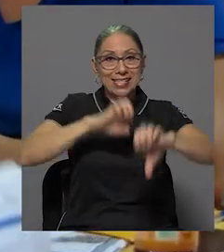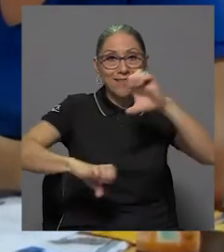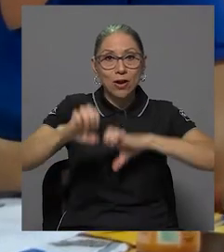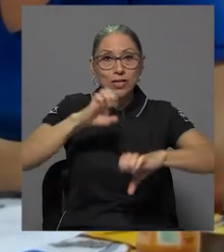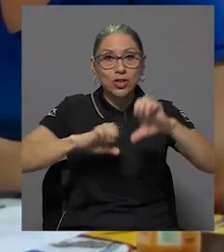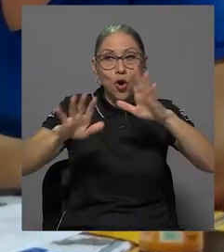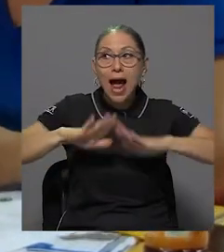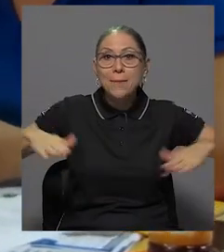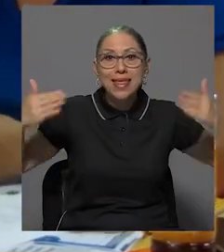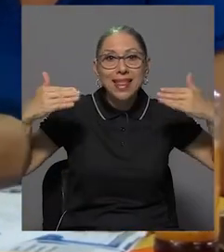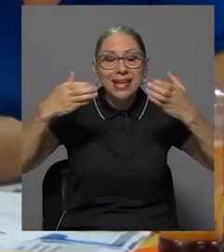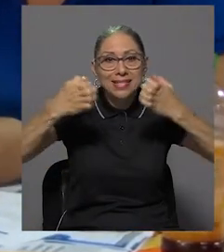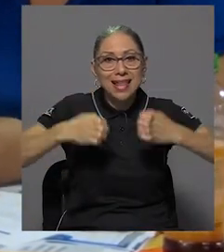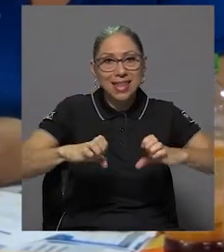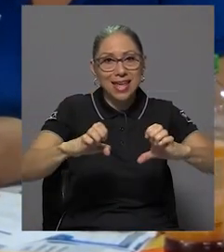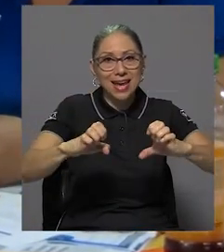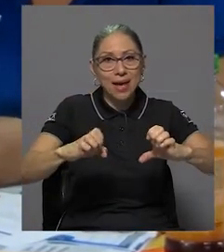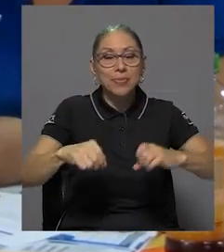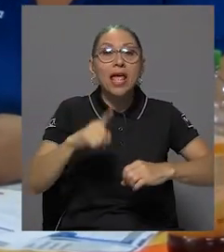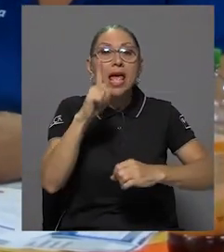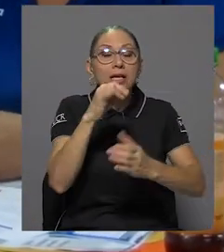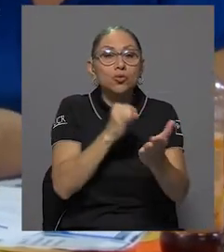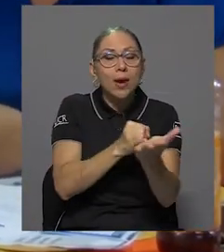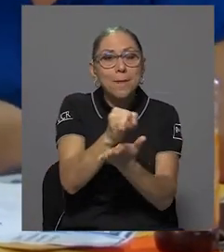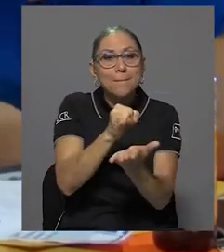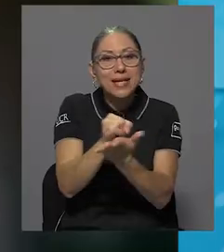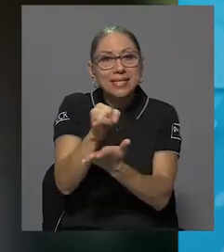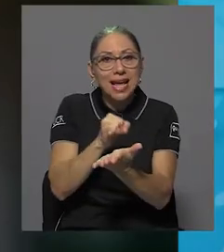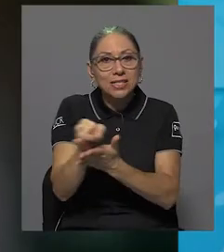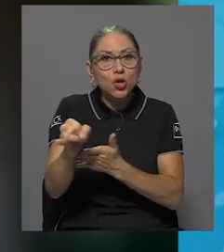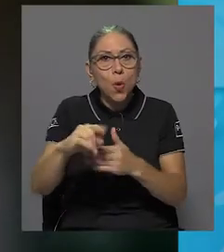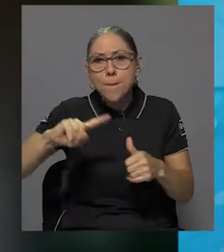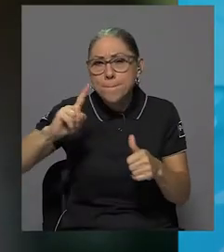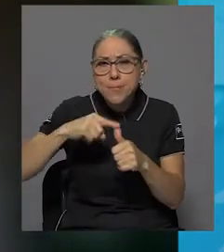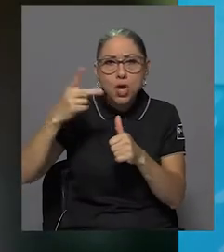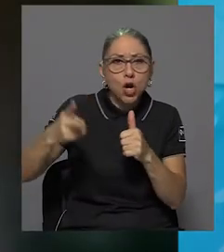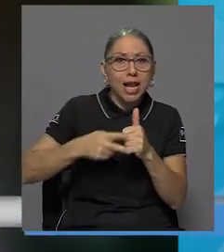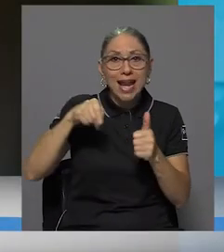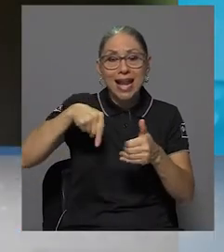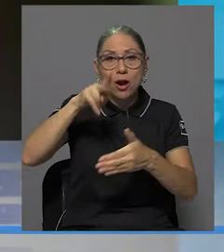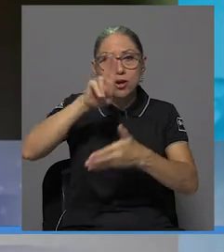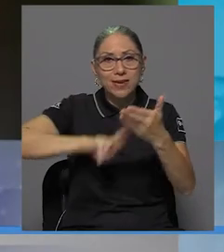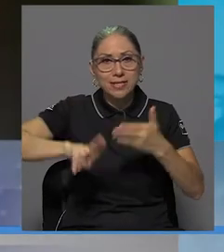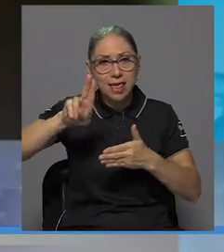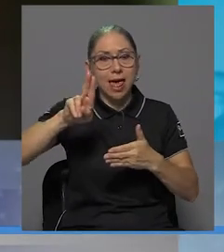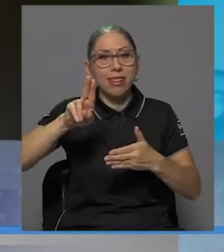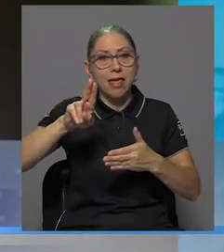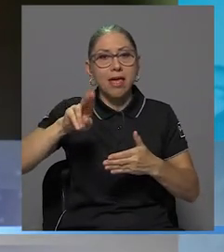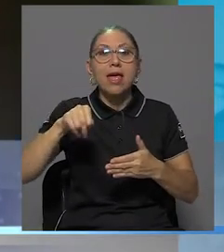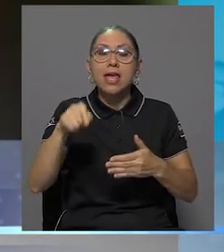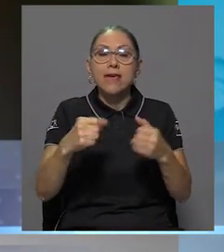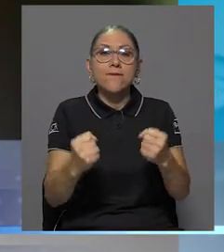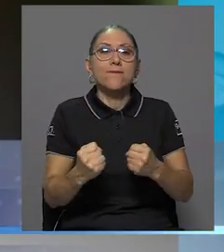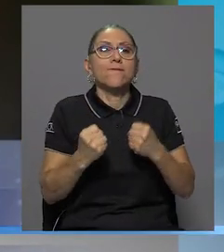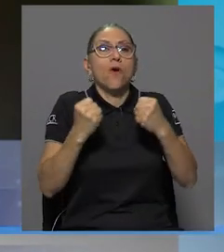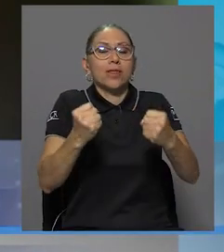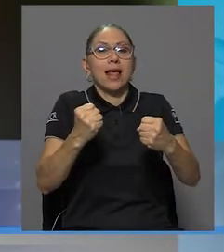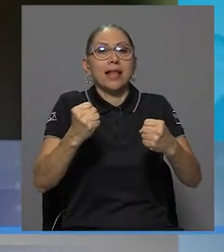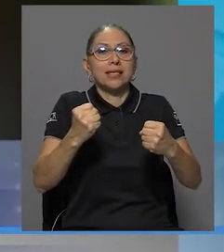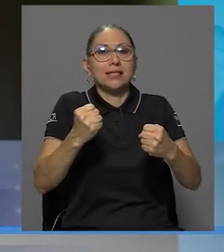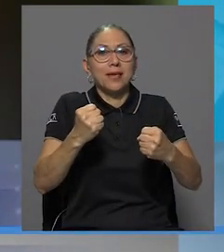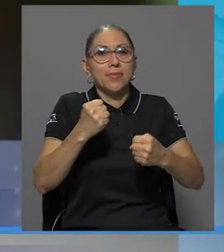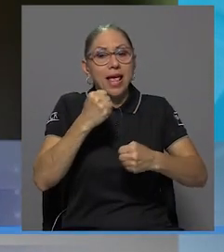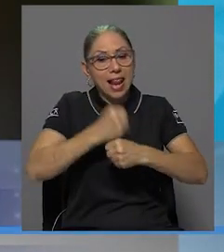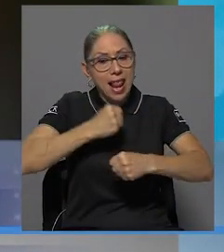y es una investigación también pionera en la universidad y que va a venir a fortalecer la gestión